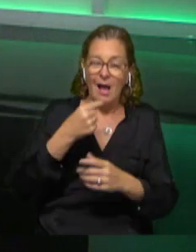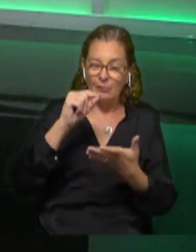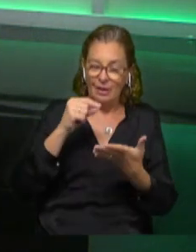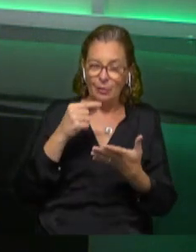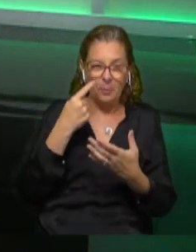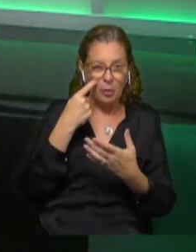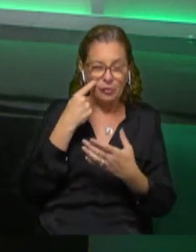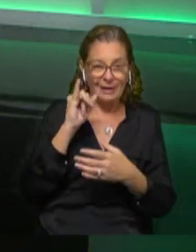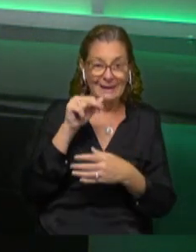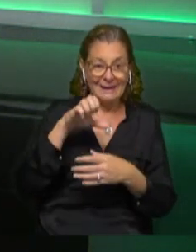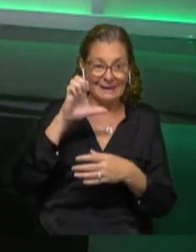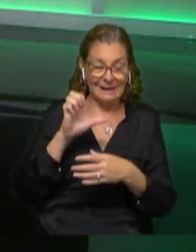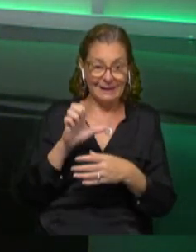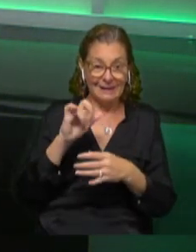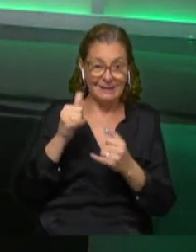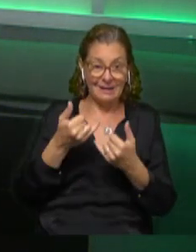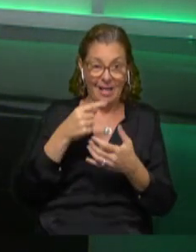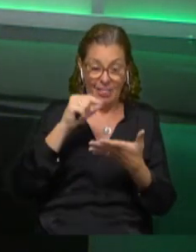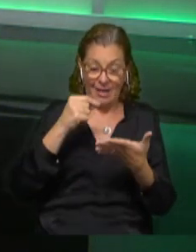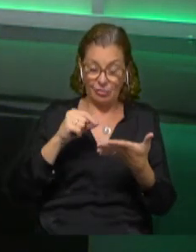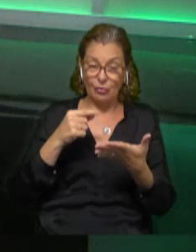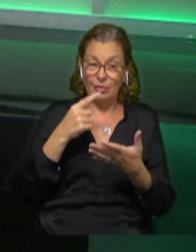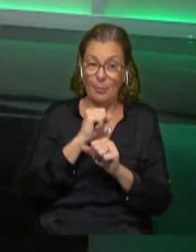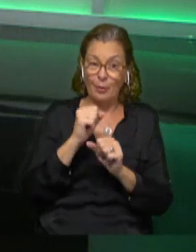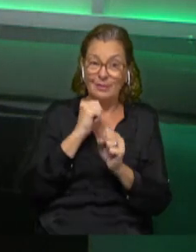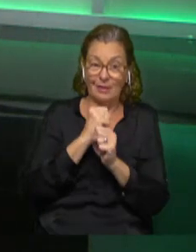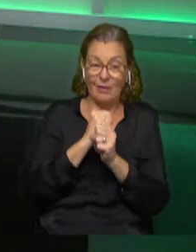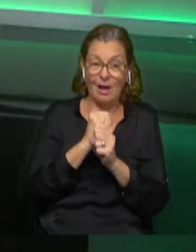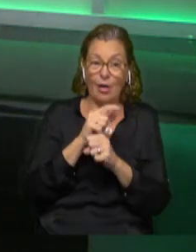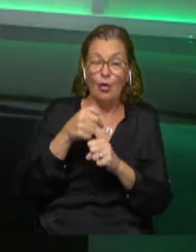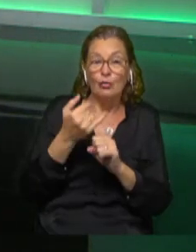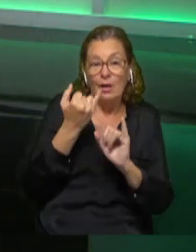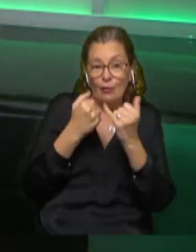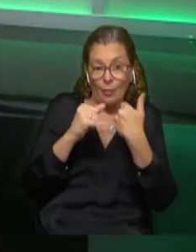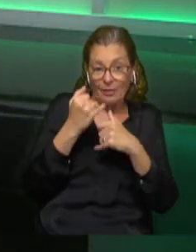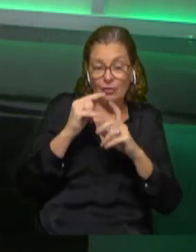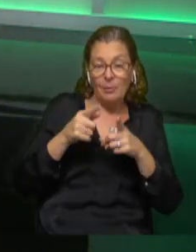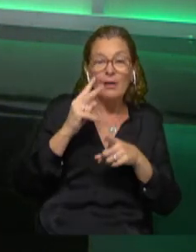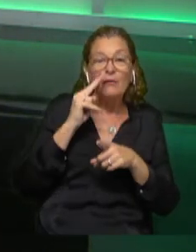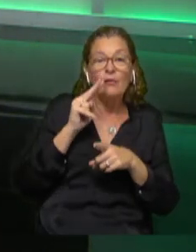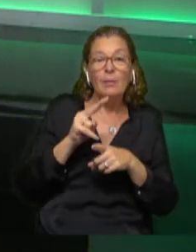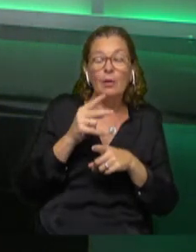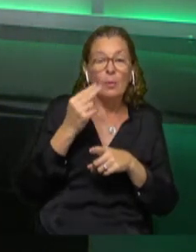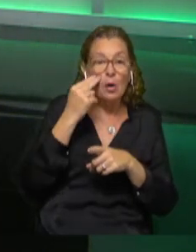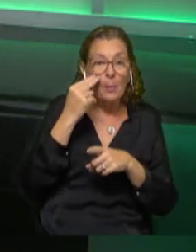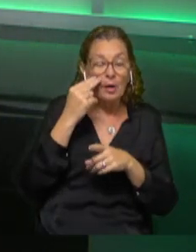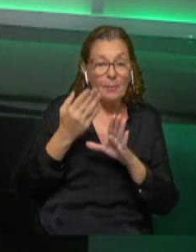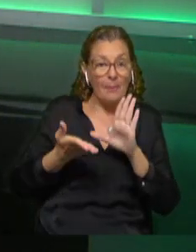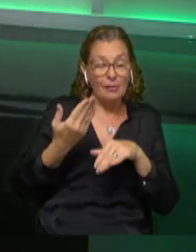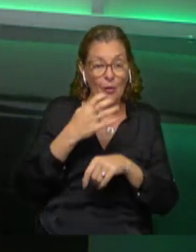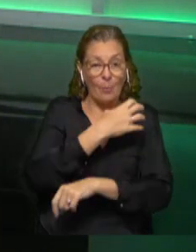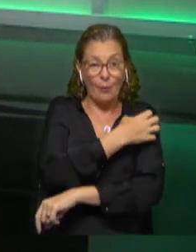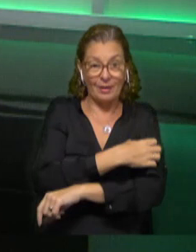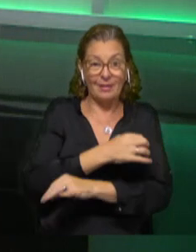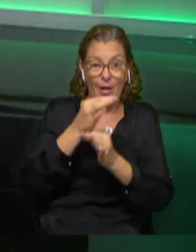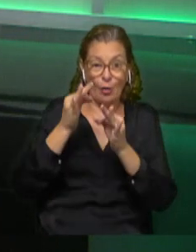pero ahora que el INE divulgó los micro datos de la encuesta, se puede trabajar con otro tipo de información, y en este caso vemos que los problemas mayores de pobreza